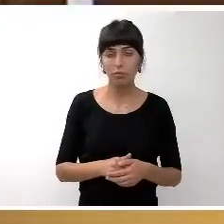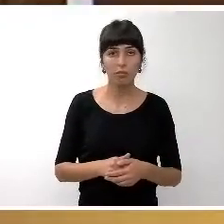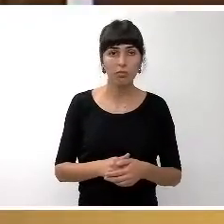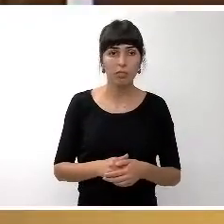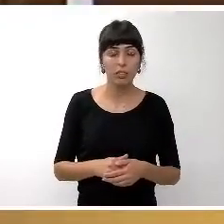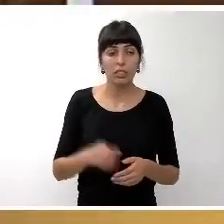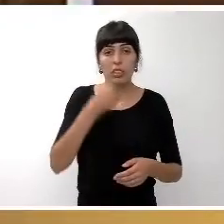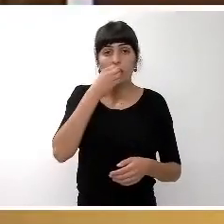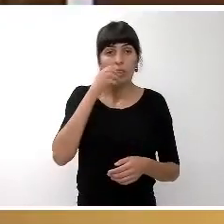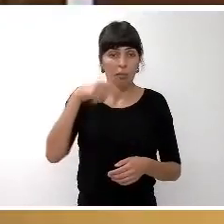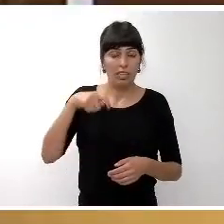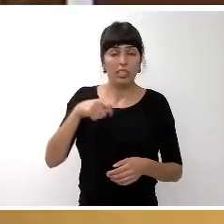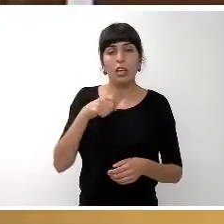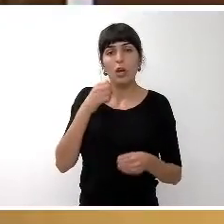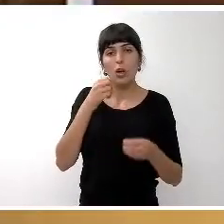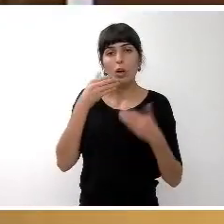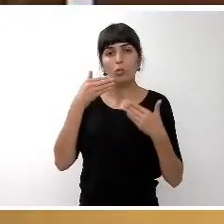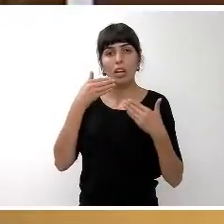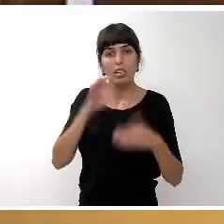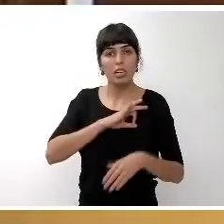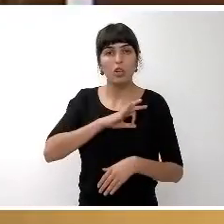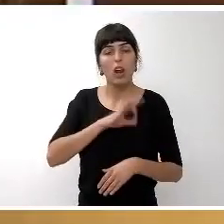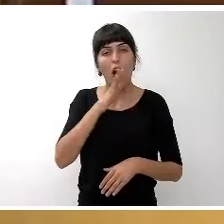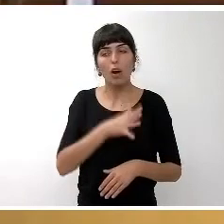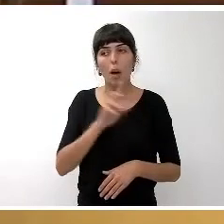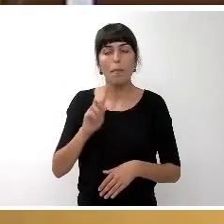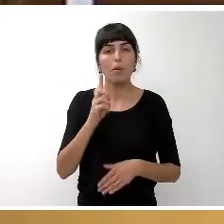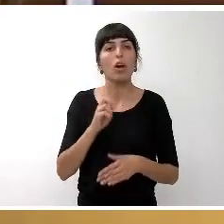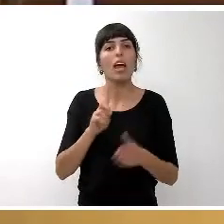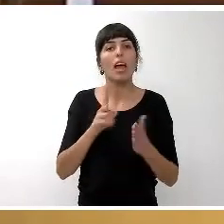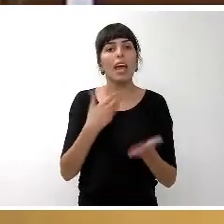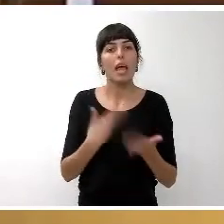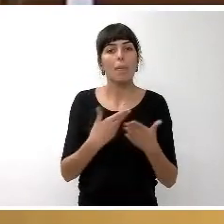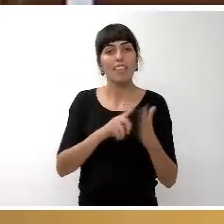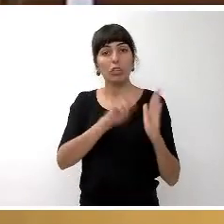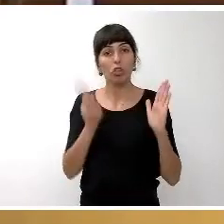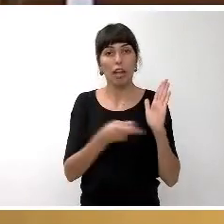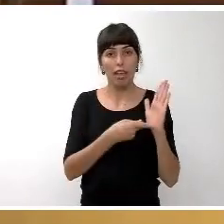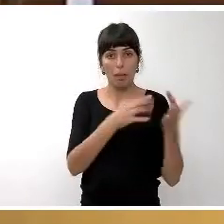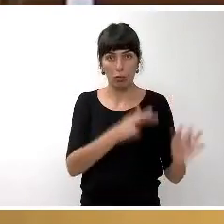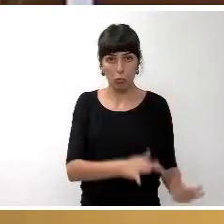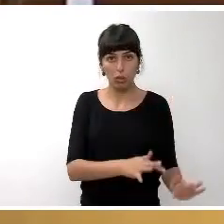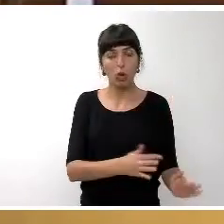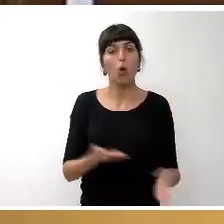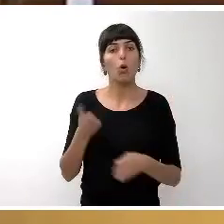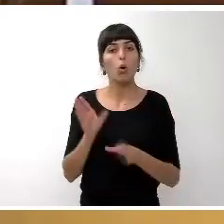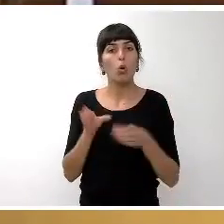gracias señor director vamos entonces en primer lugar a proceder a votar la enmienda a la totalidad que presentó el grupo Podemos